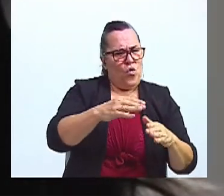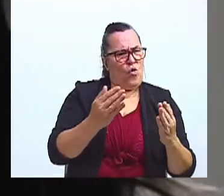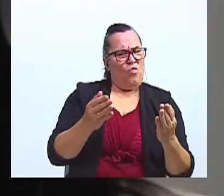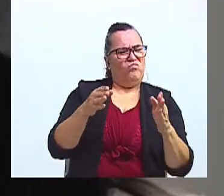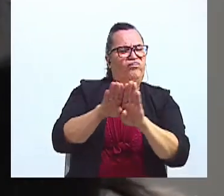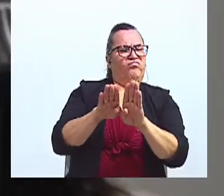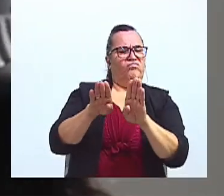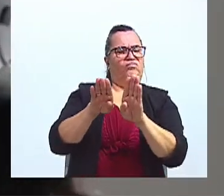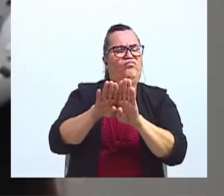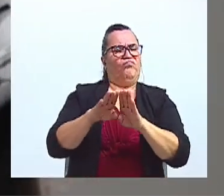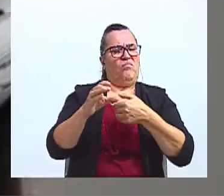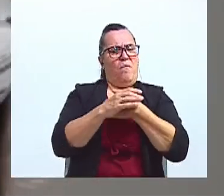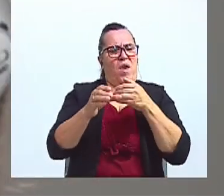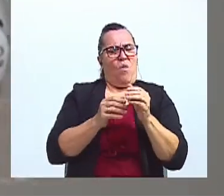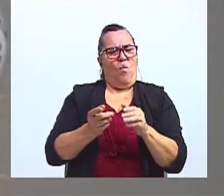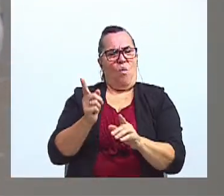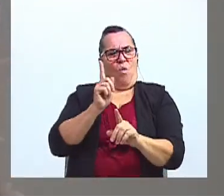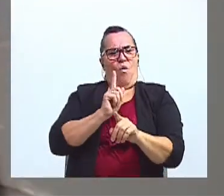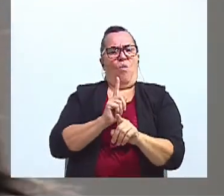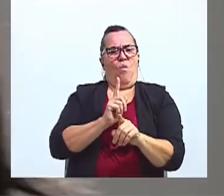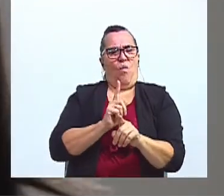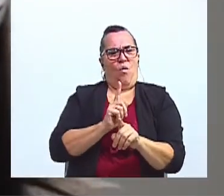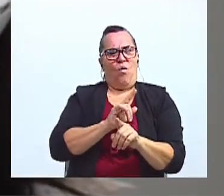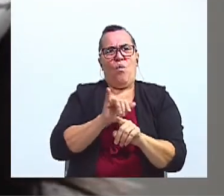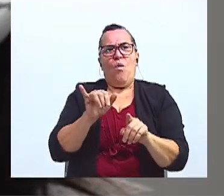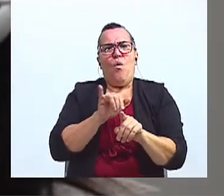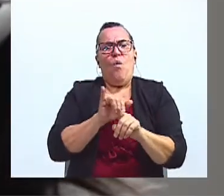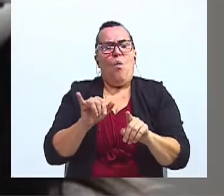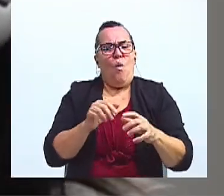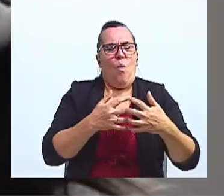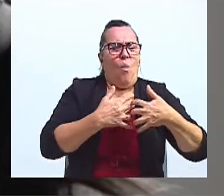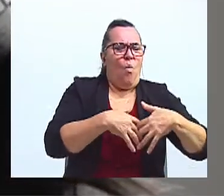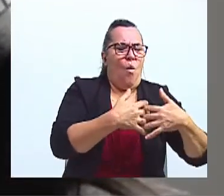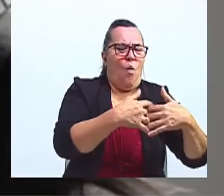Como máquinas del tiempo